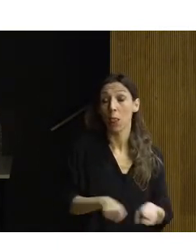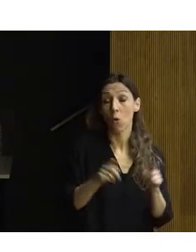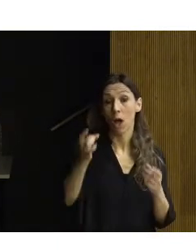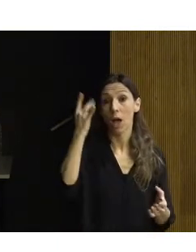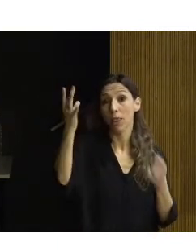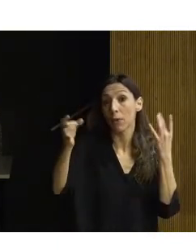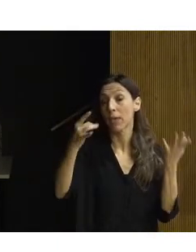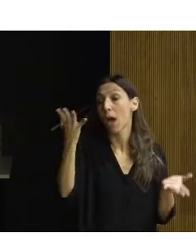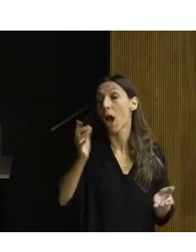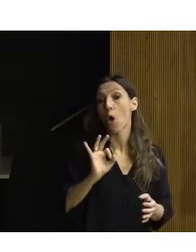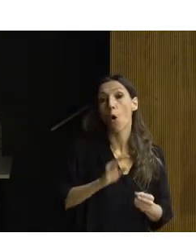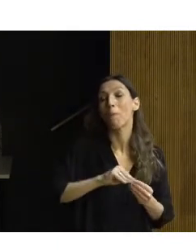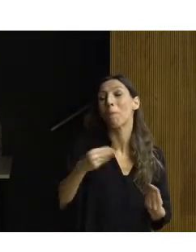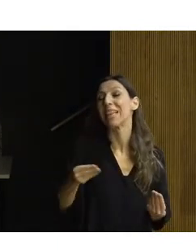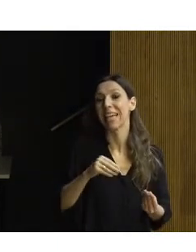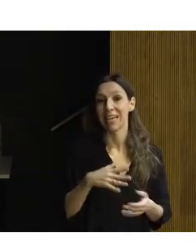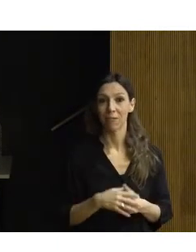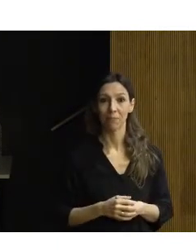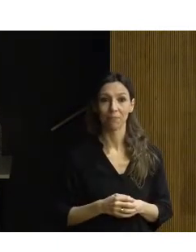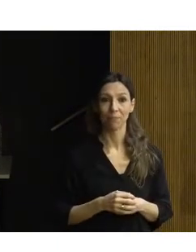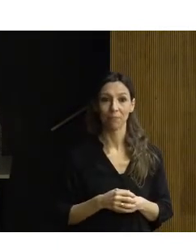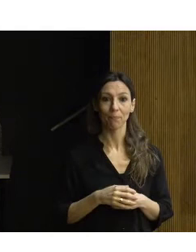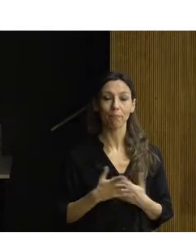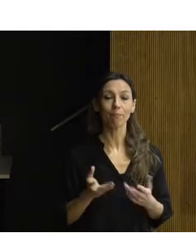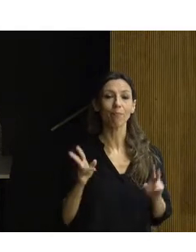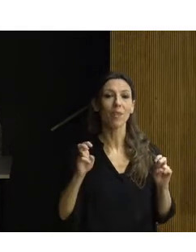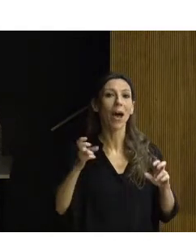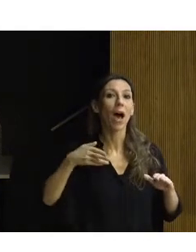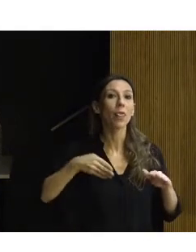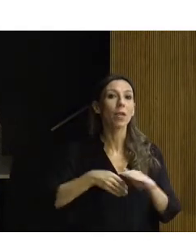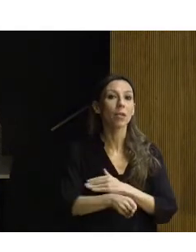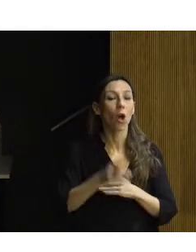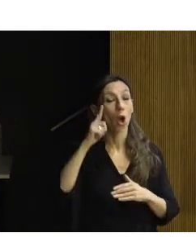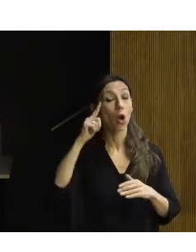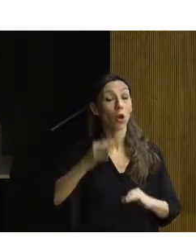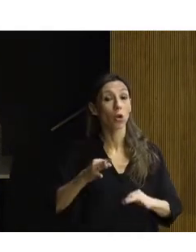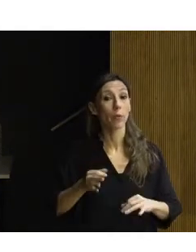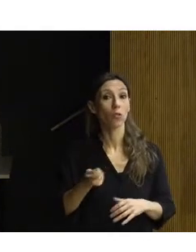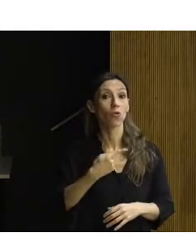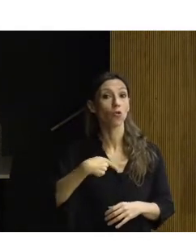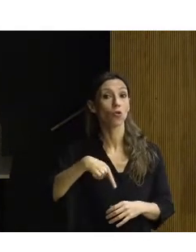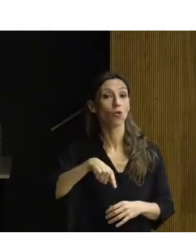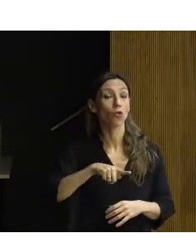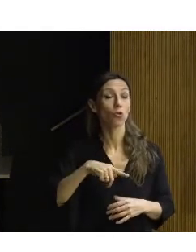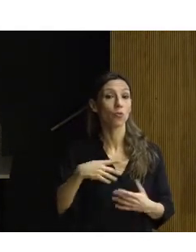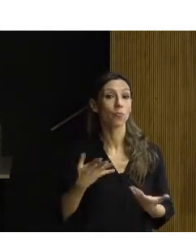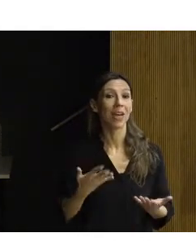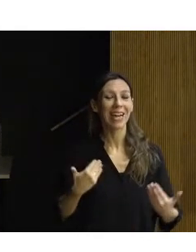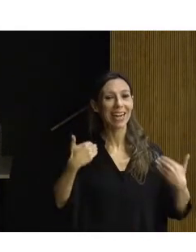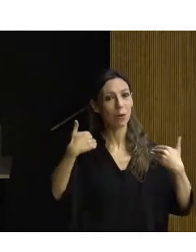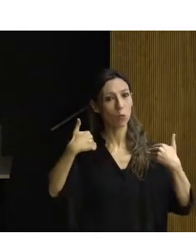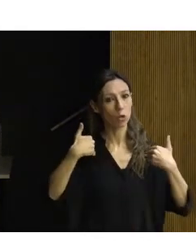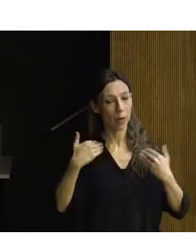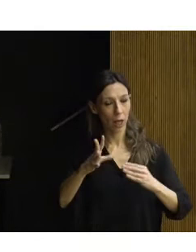materia. En el caso de la accesibilidad, evidentemente, tenemos nosotros una responsabilidad